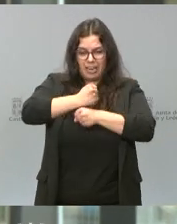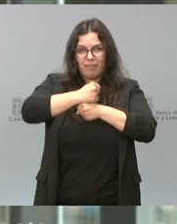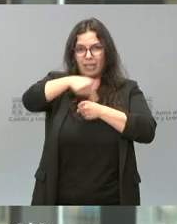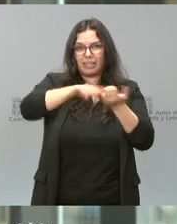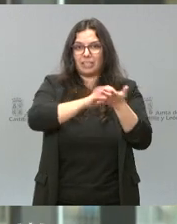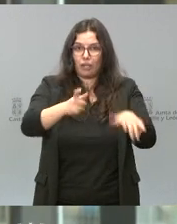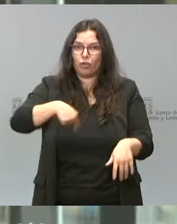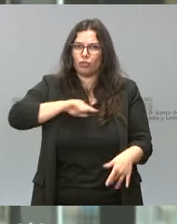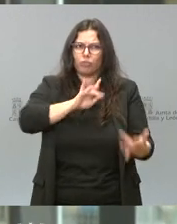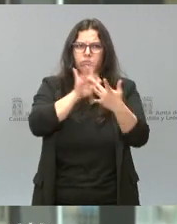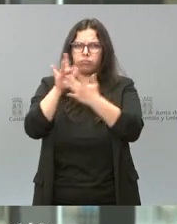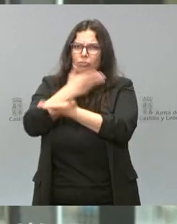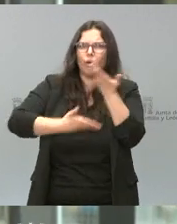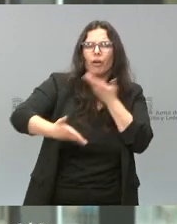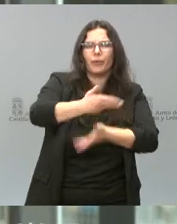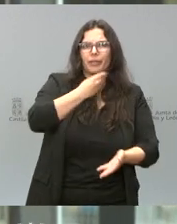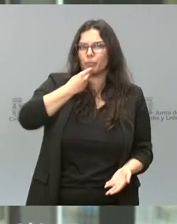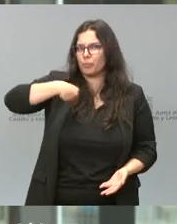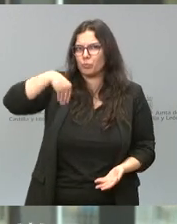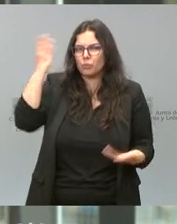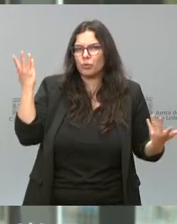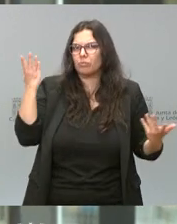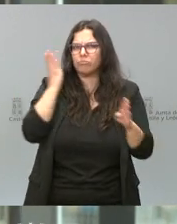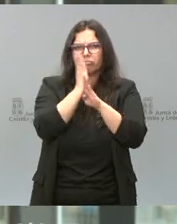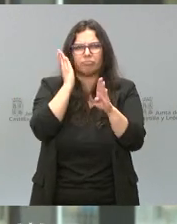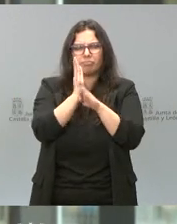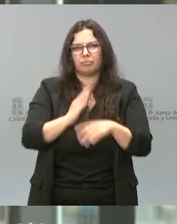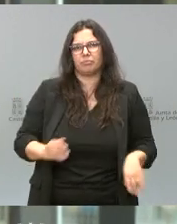tenemos una colaboración permanente.